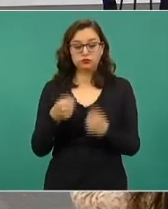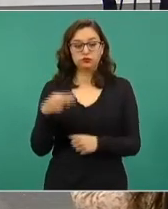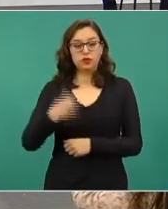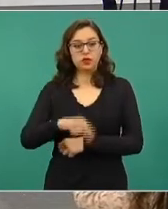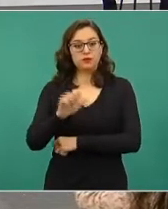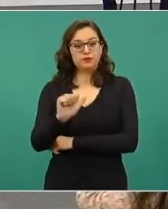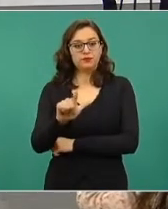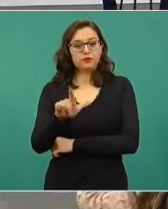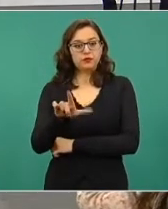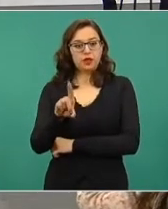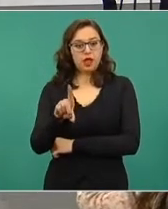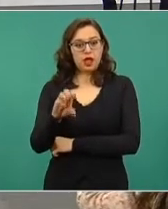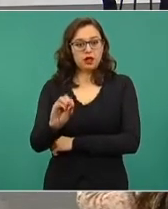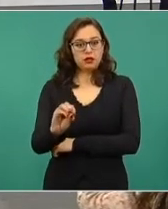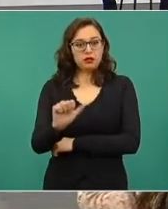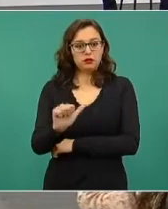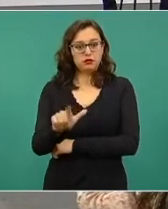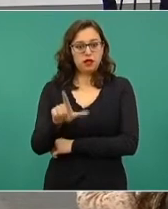Aldo Alderete.